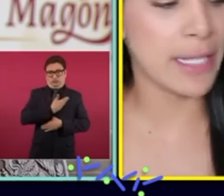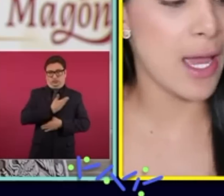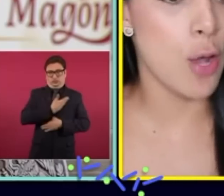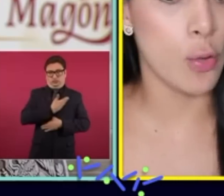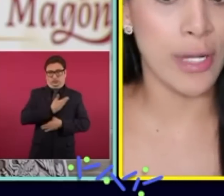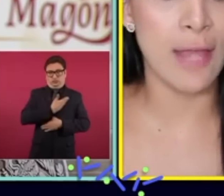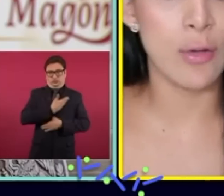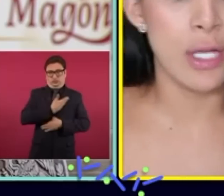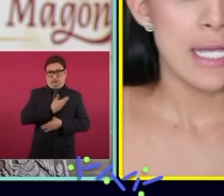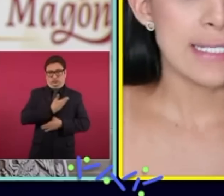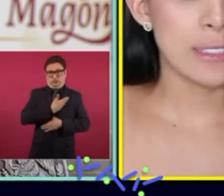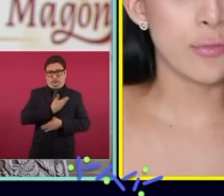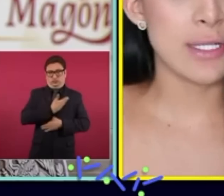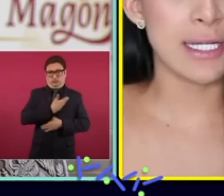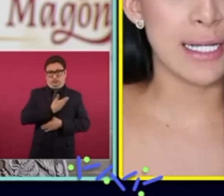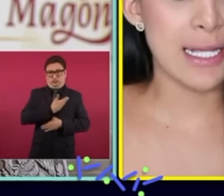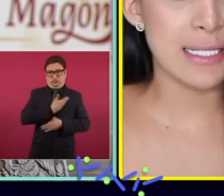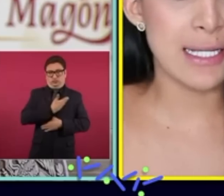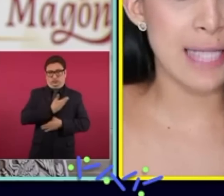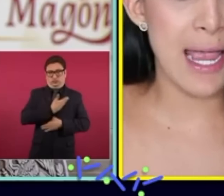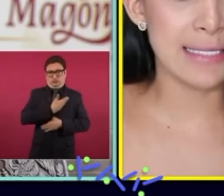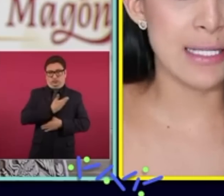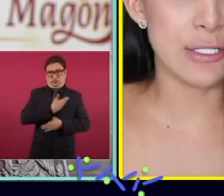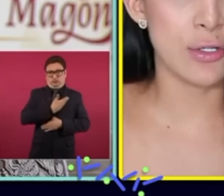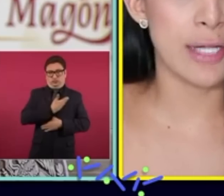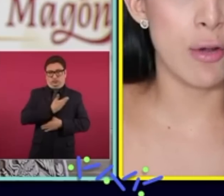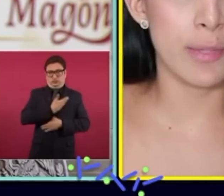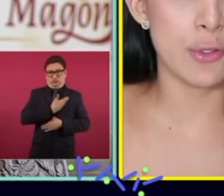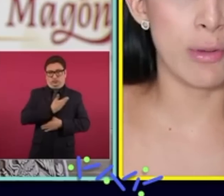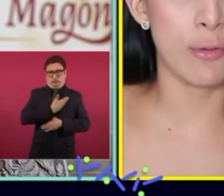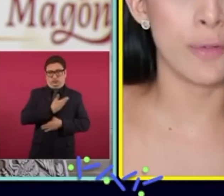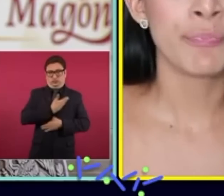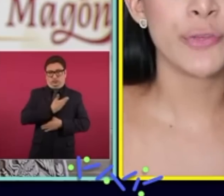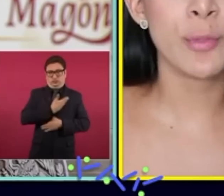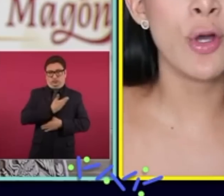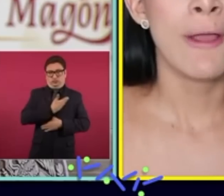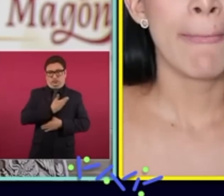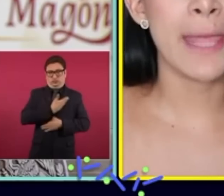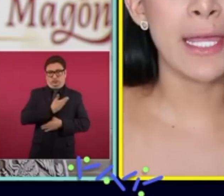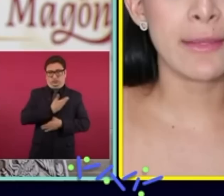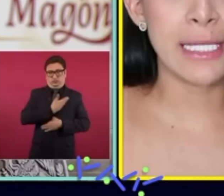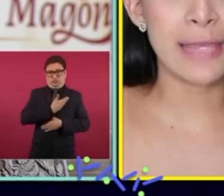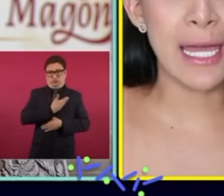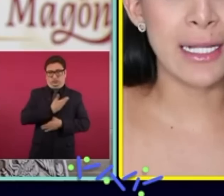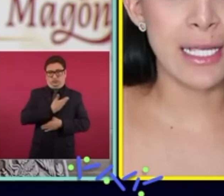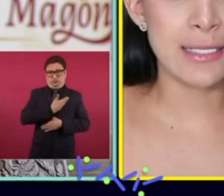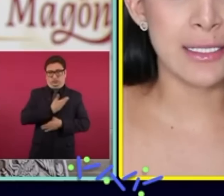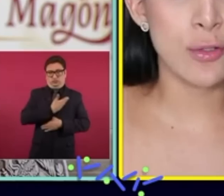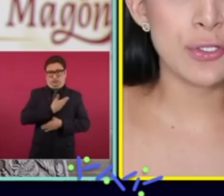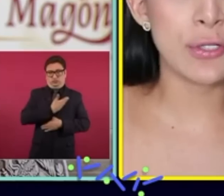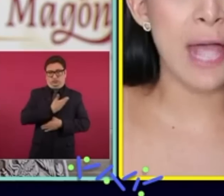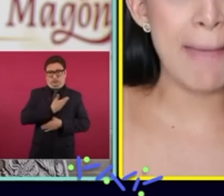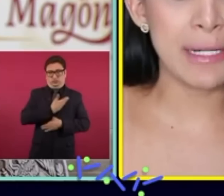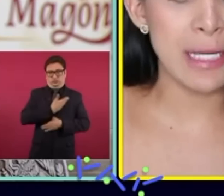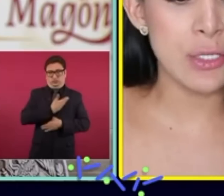se habría logrado si no fuese gracias a esta decisión que López Obrador tomó de quitar este